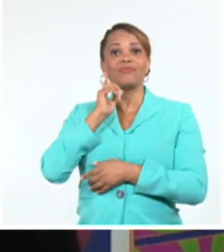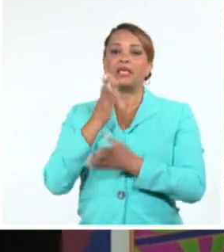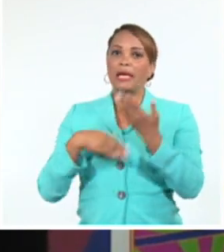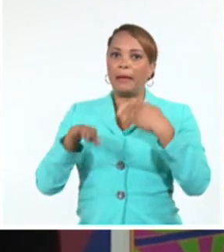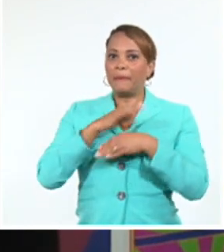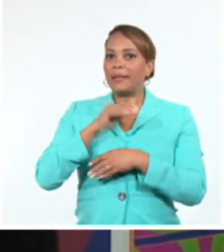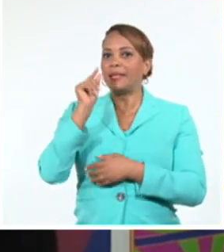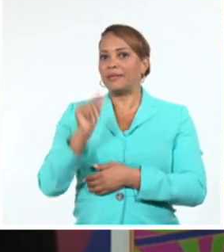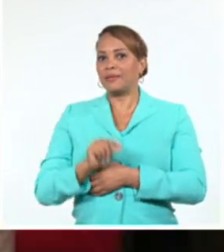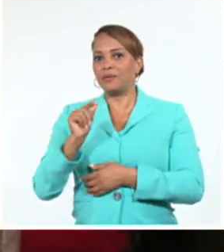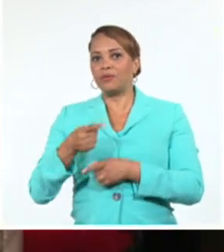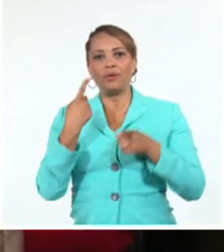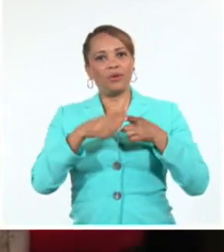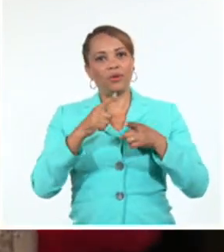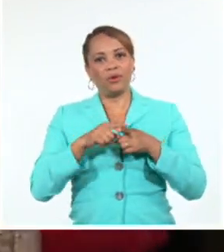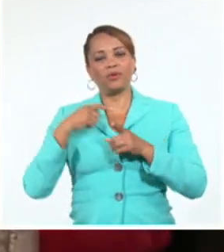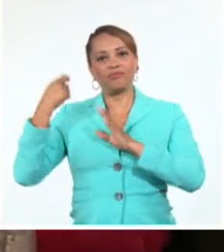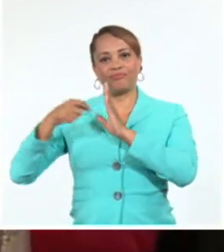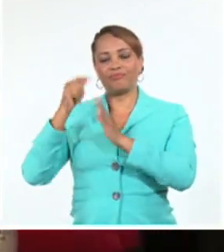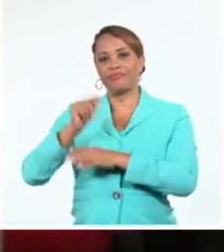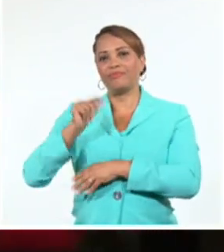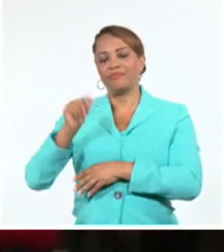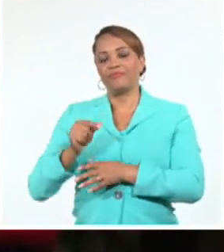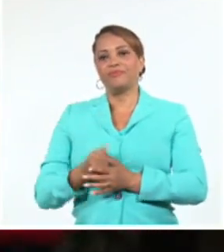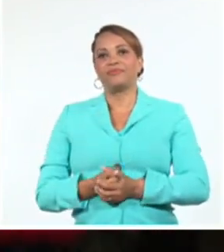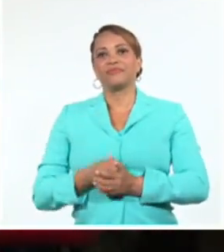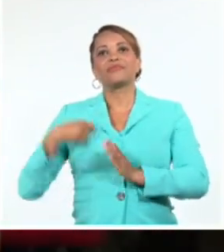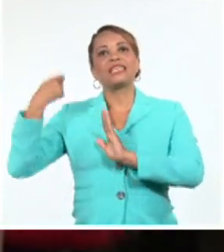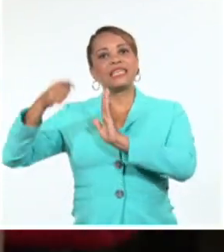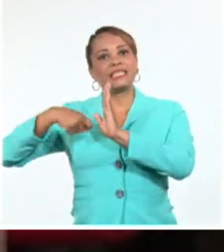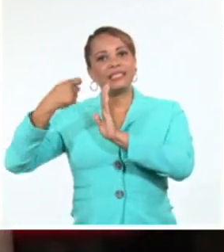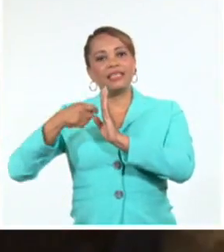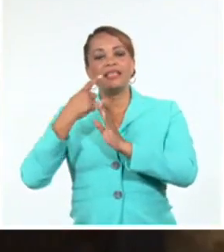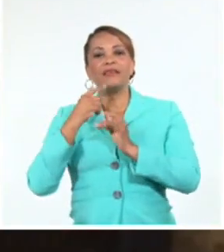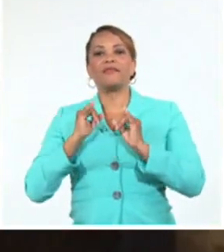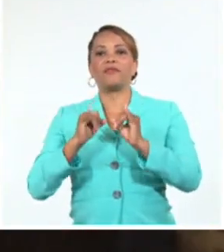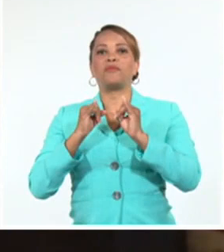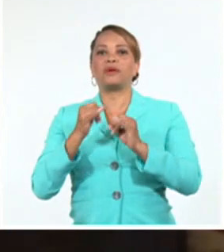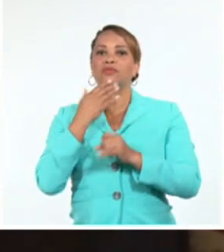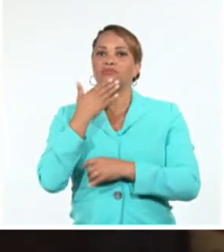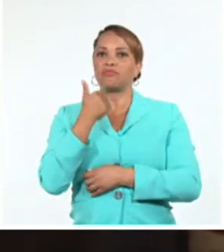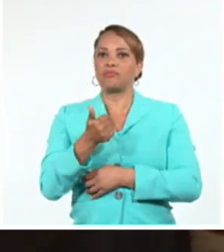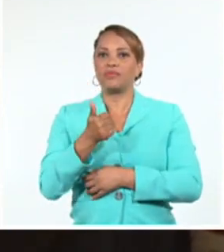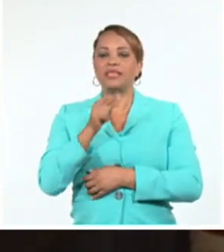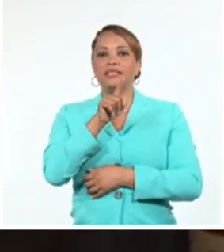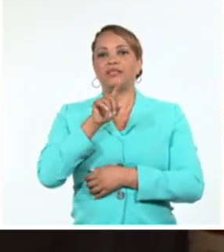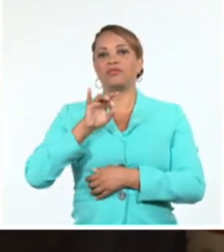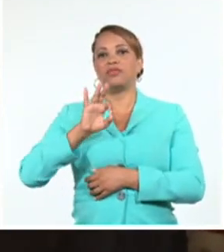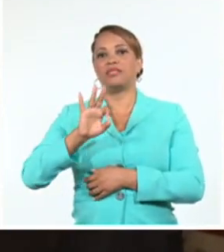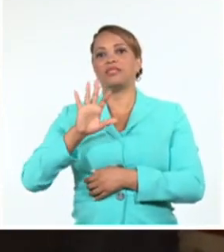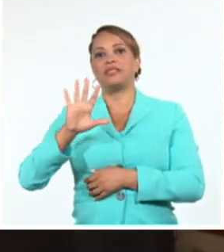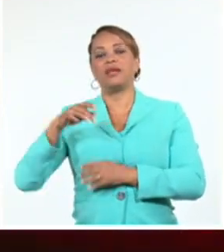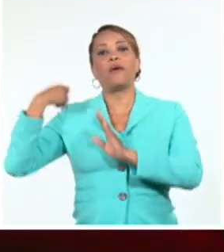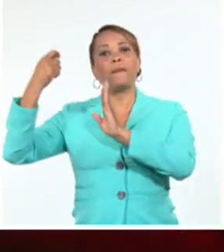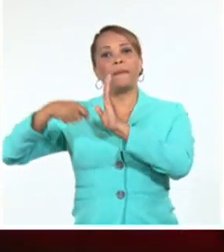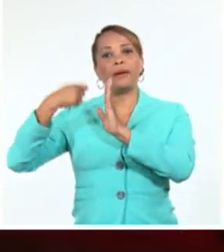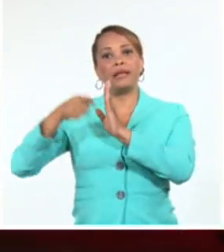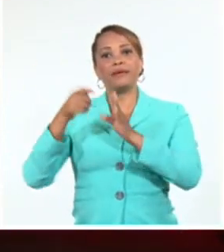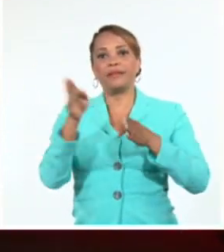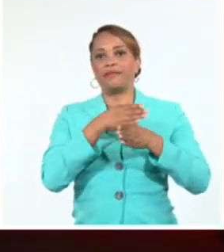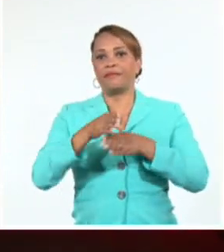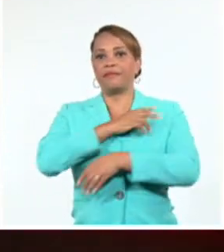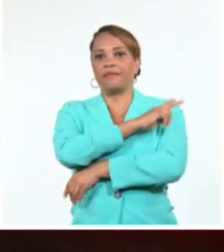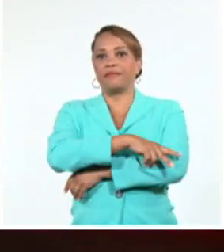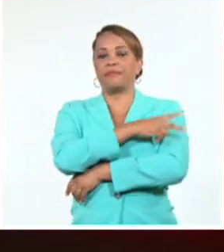los otros cineastas. Cine a lo grande es noticia en el escenario cultural. 185 películas procedentes de múltiples